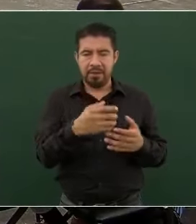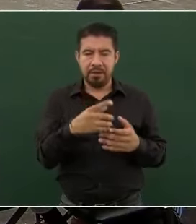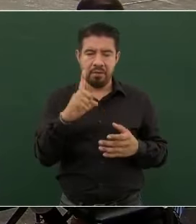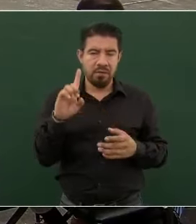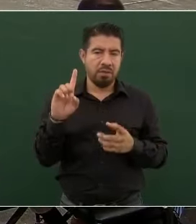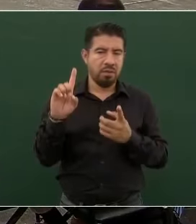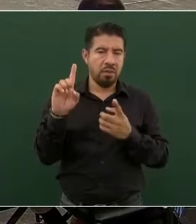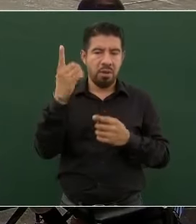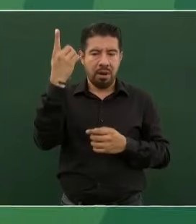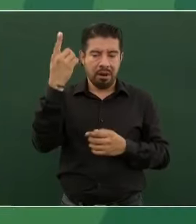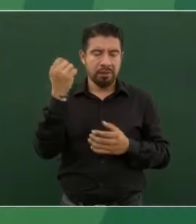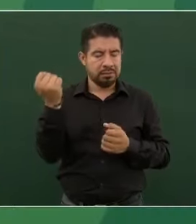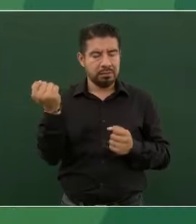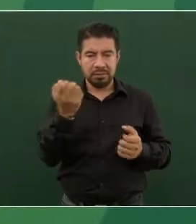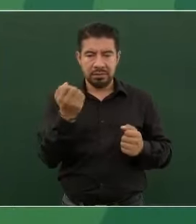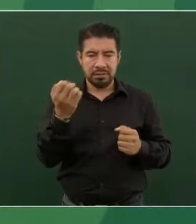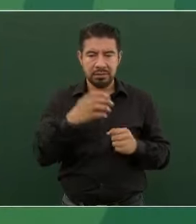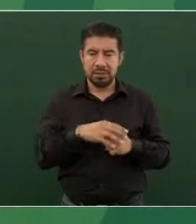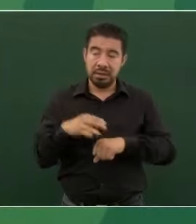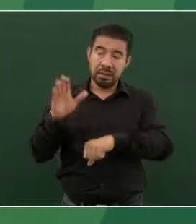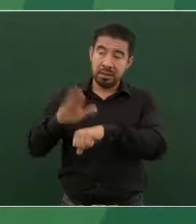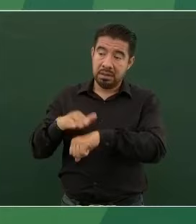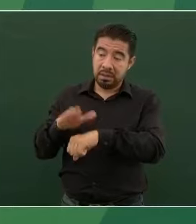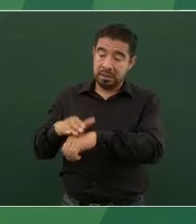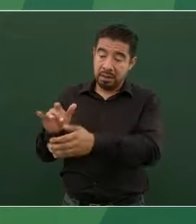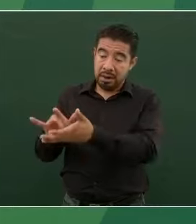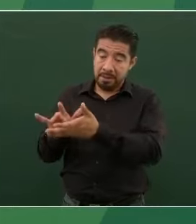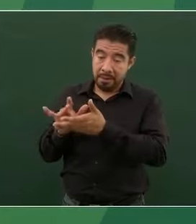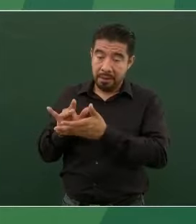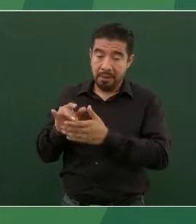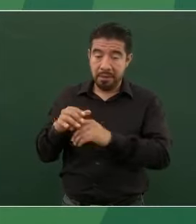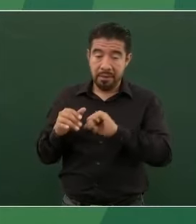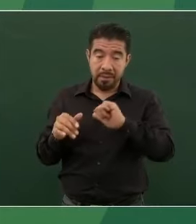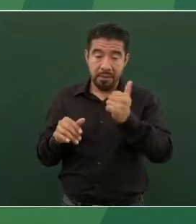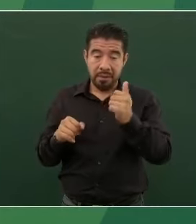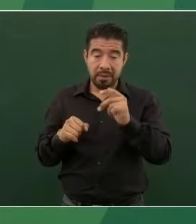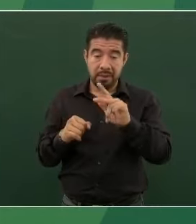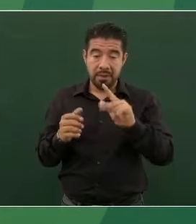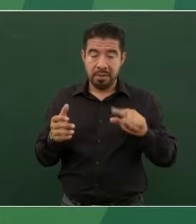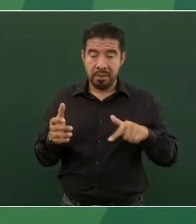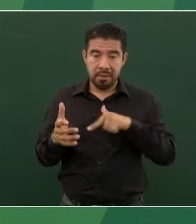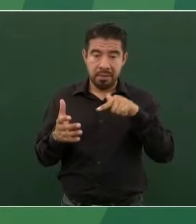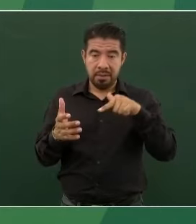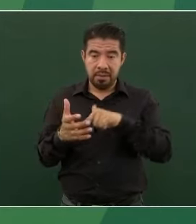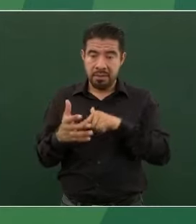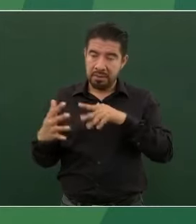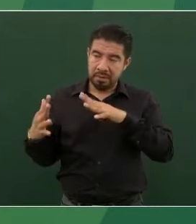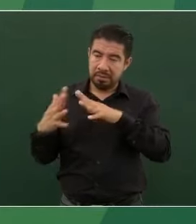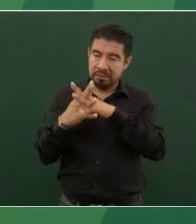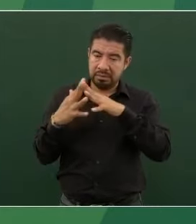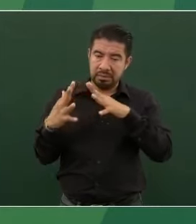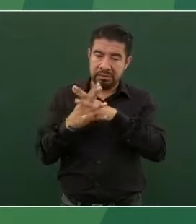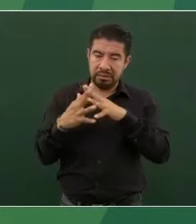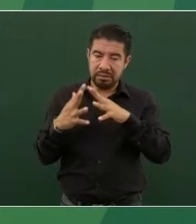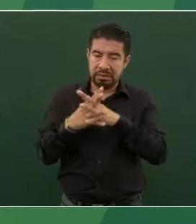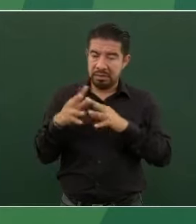les piden dinero para el enfrentamiento en Medio Oriente, ahí va el